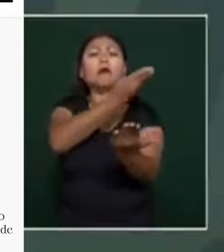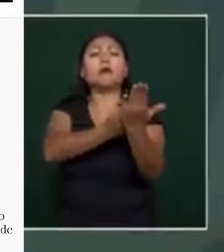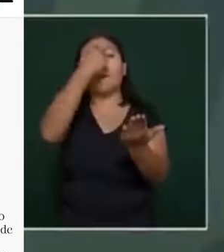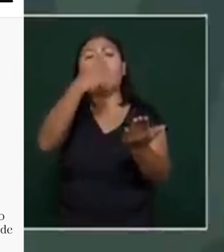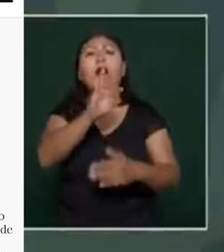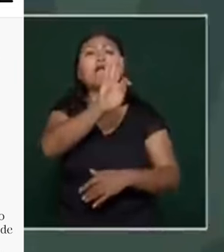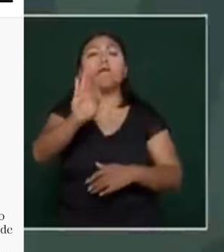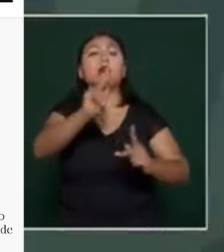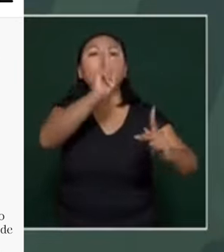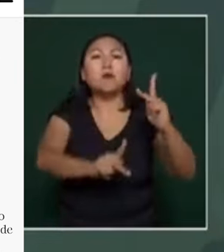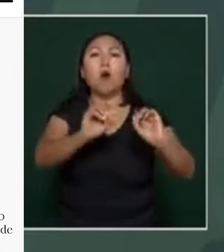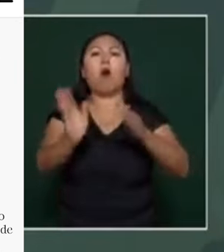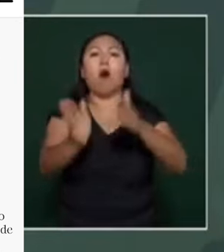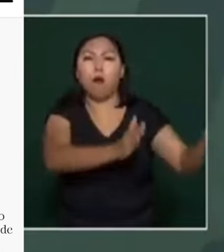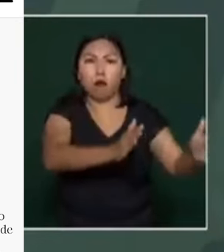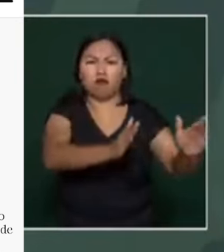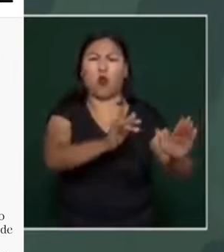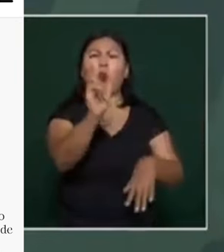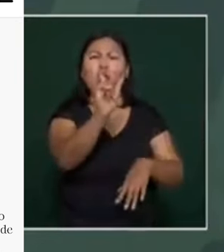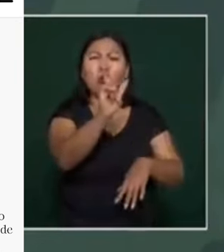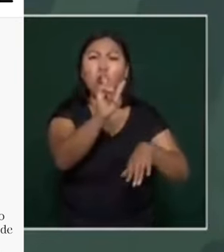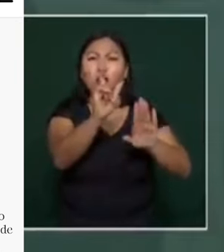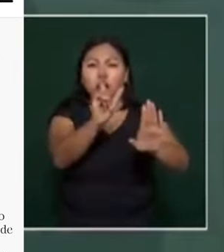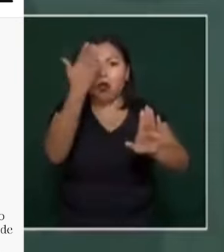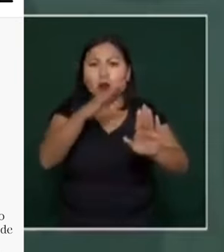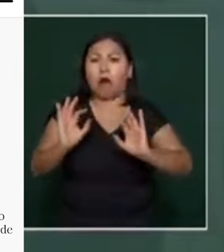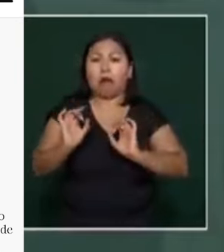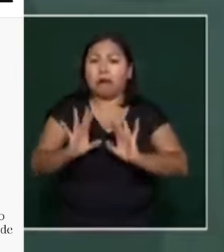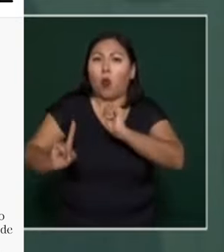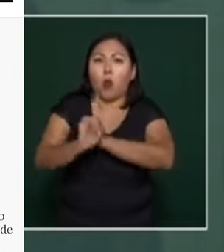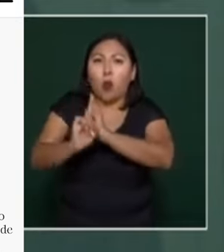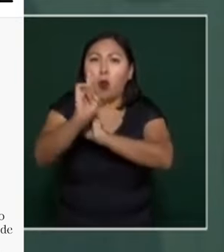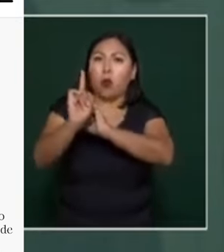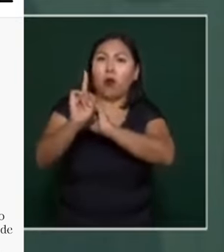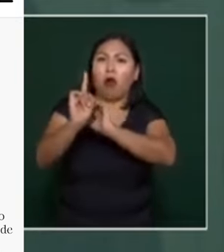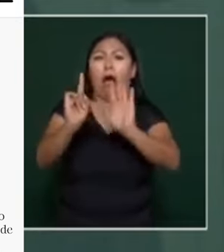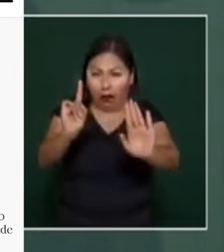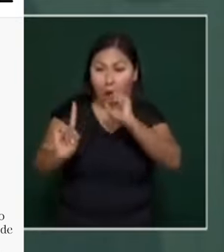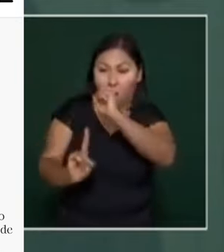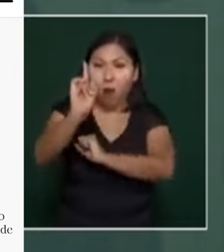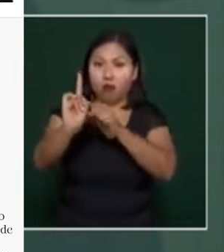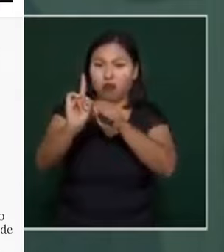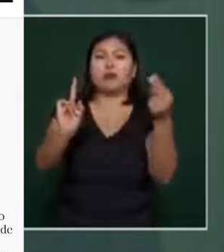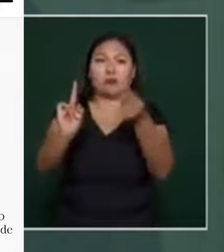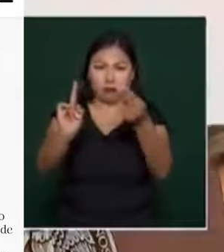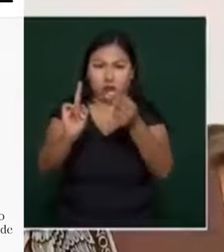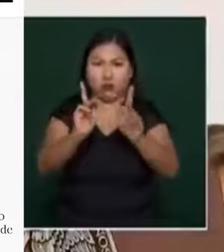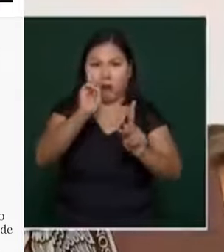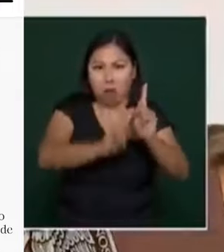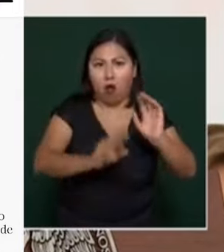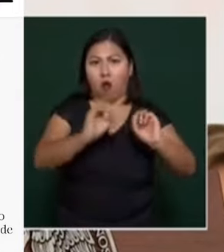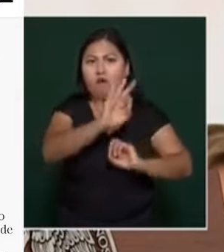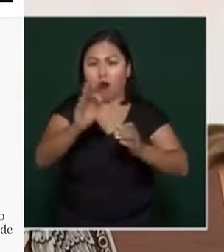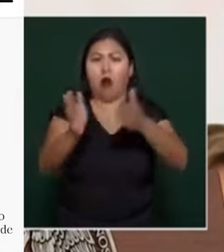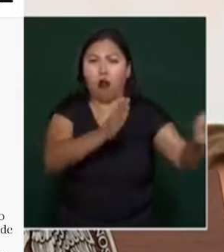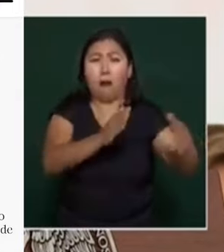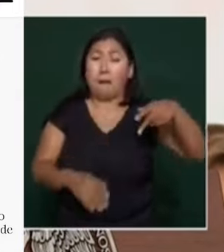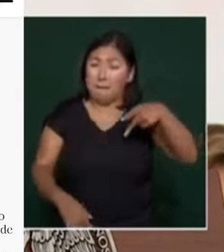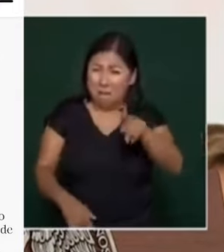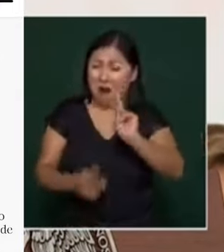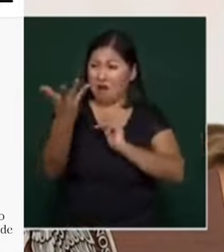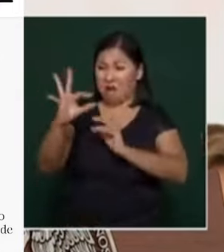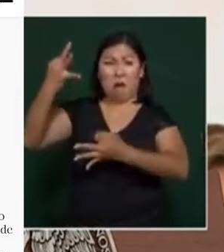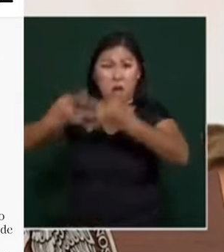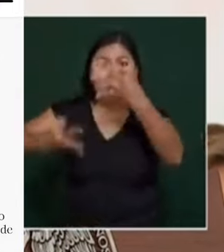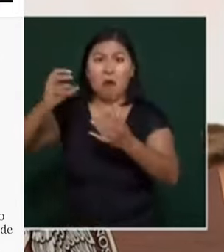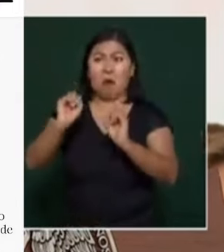puede haber una afectación. En este caso, como ya todos sabemos, ya ha habido transparencia al respecto, no hay ningún tipo de afectación en los derechos, ni de jueces, ni de magistrados, ni de ningún trabajador del